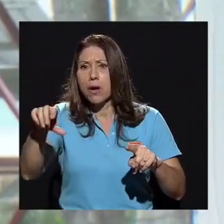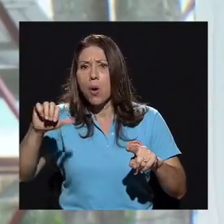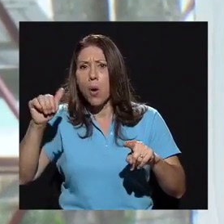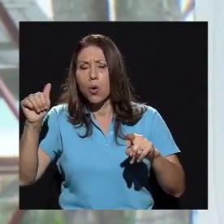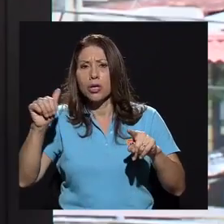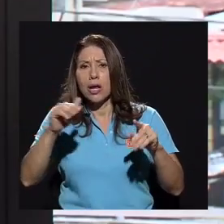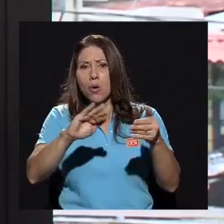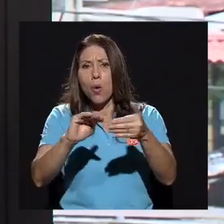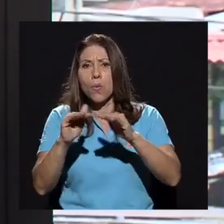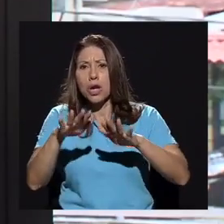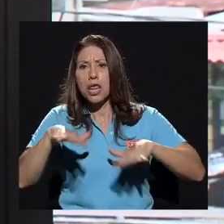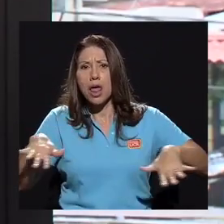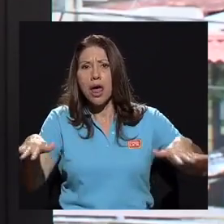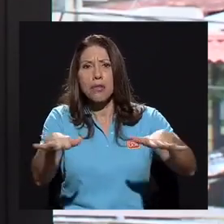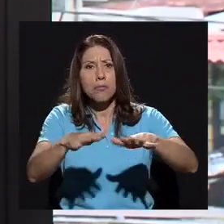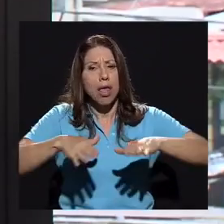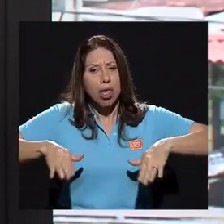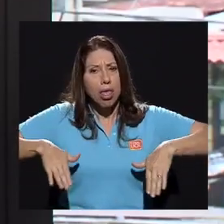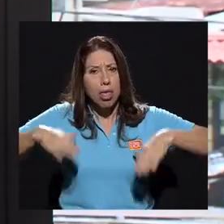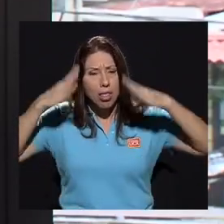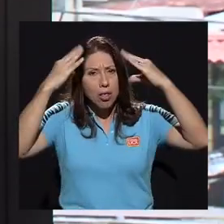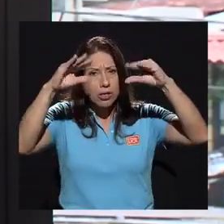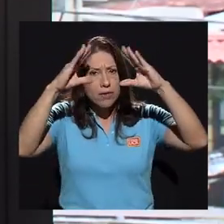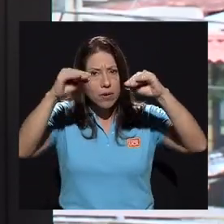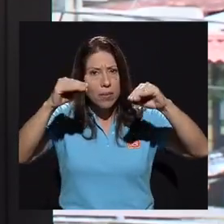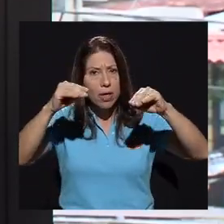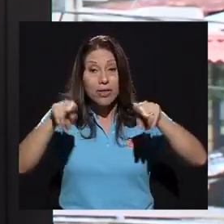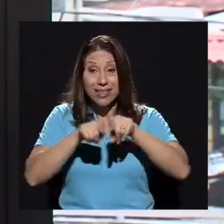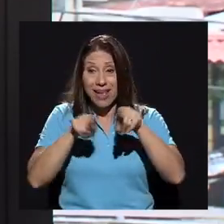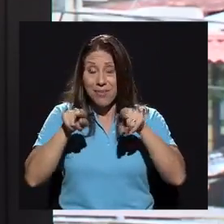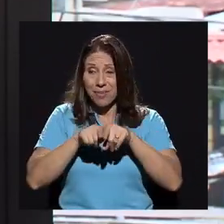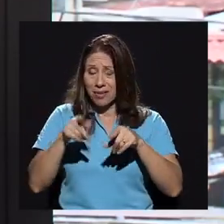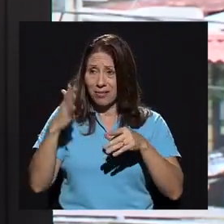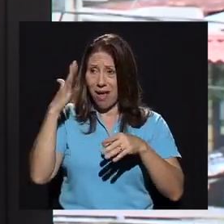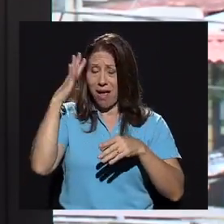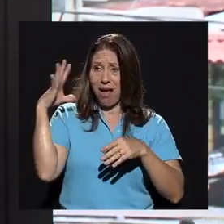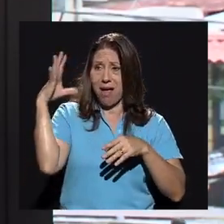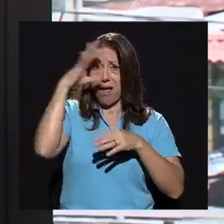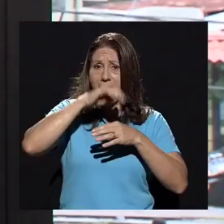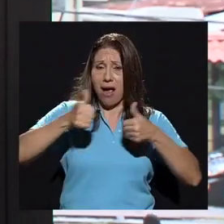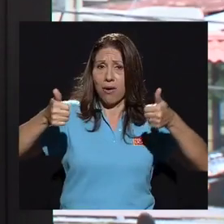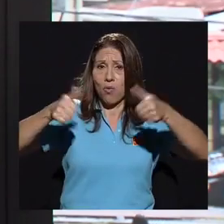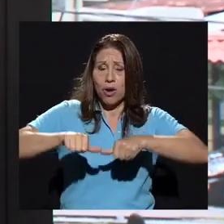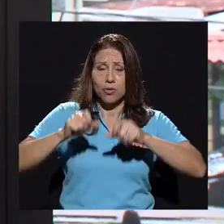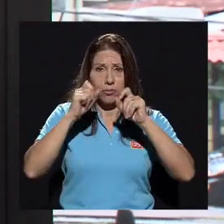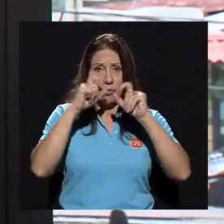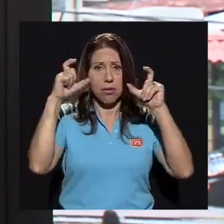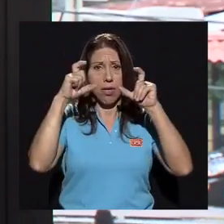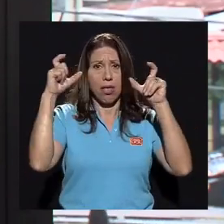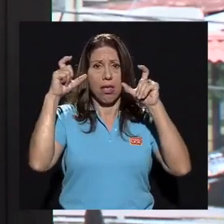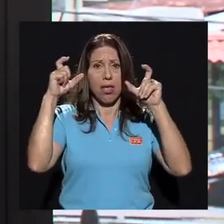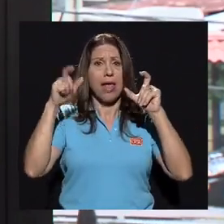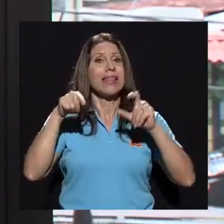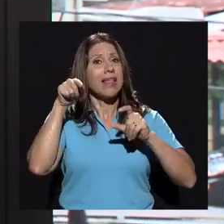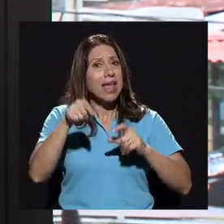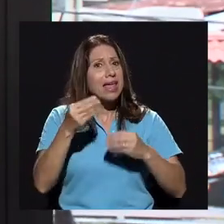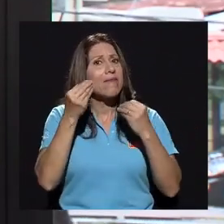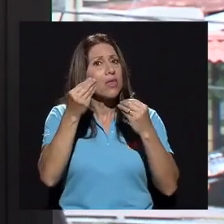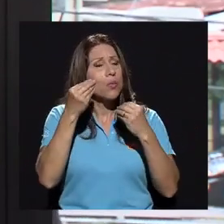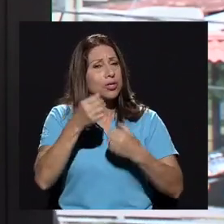se le ha informado. Incluso el acuerdo fue sorpresivo. De ahí que ha habido tantas manifestaciones.